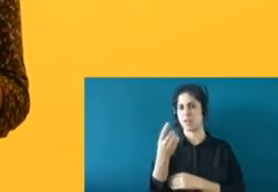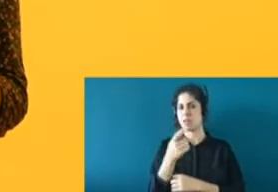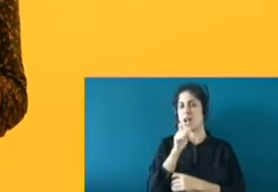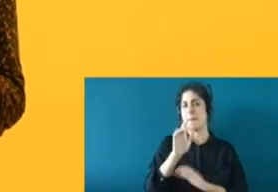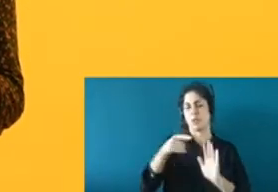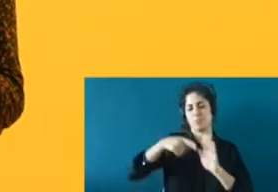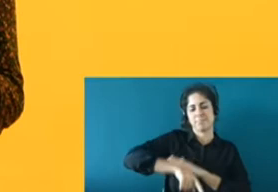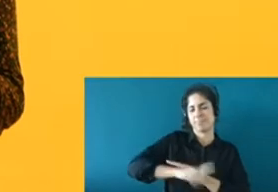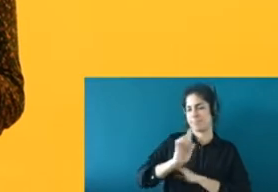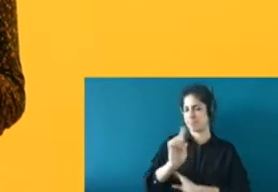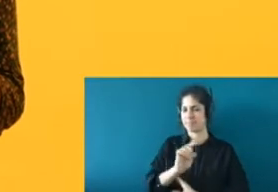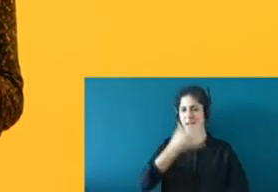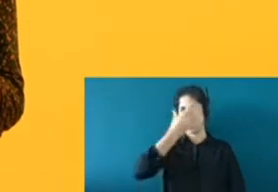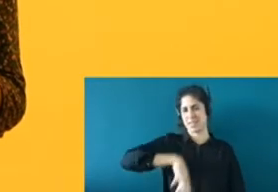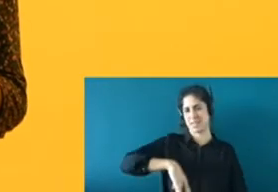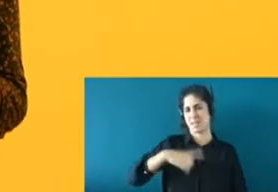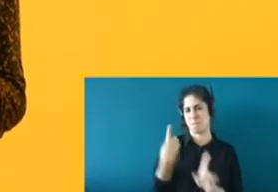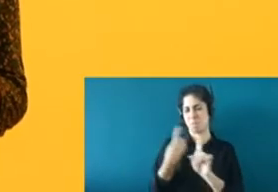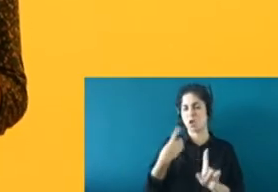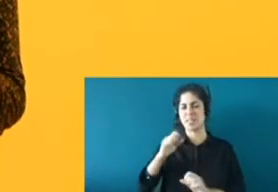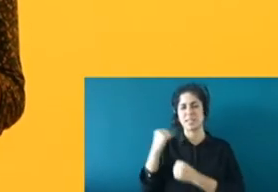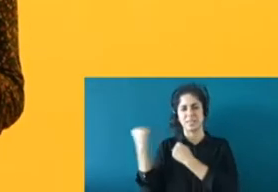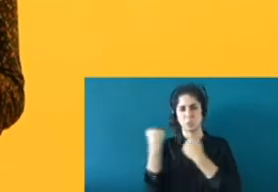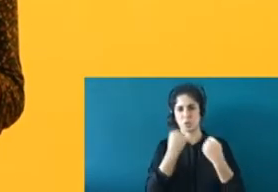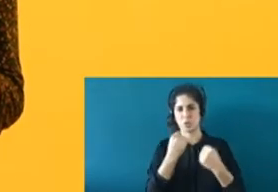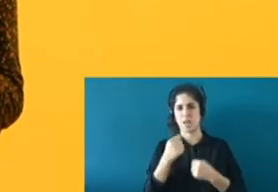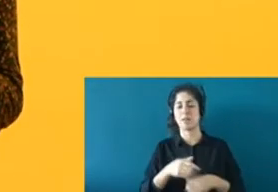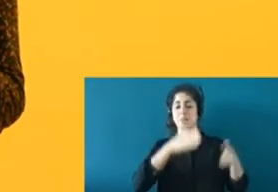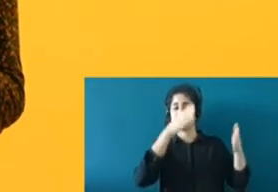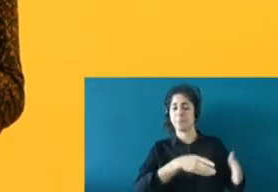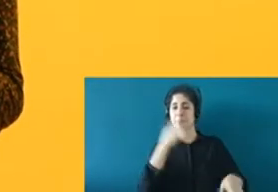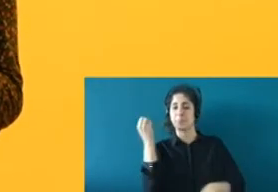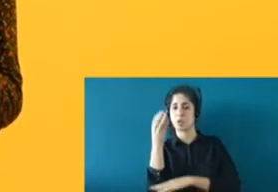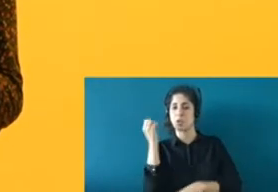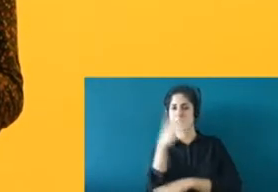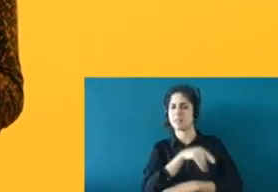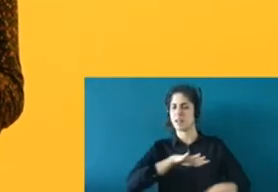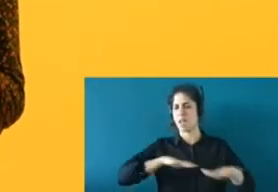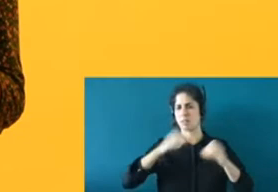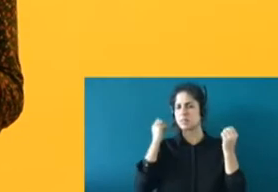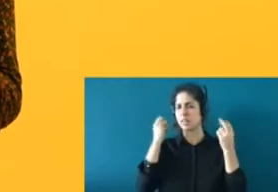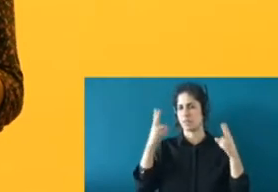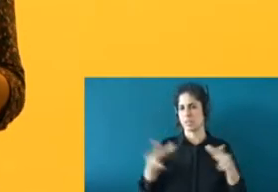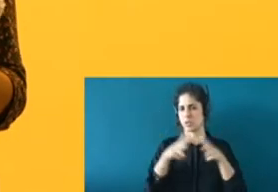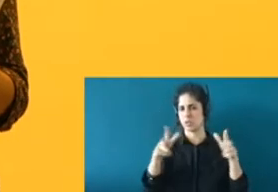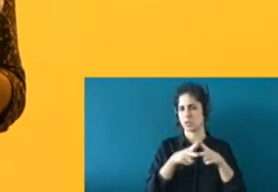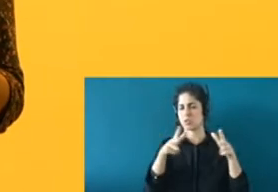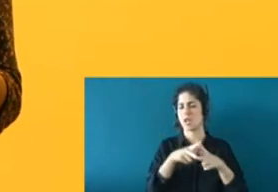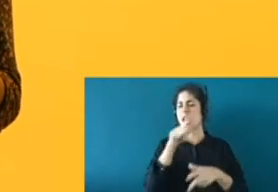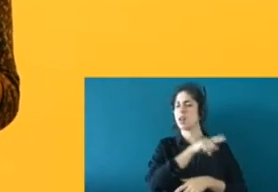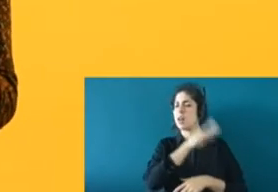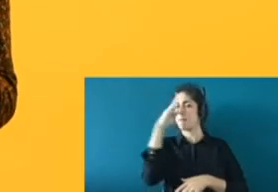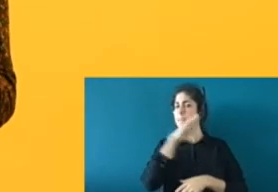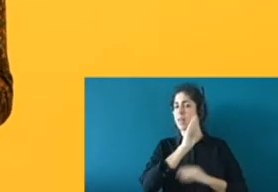presento un poco a Redwan, él es activista social. Sus padres son de Guelmín, pero él nació y creció en